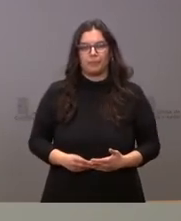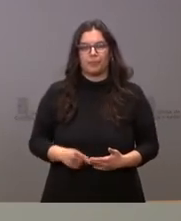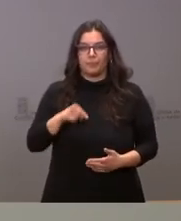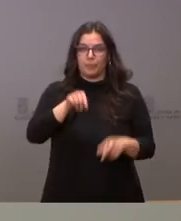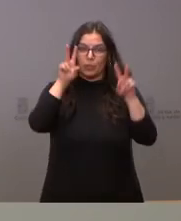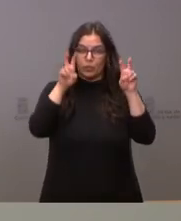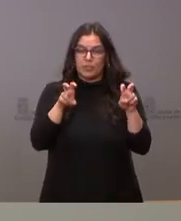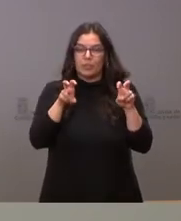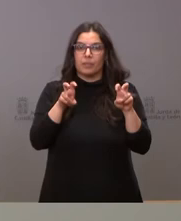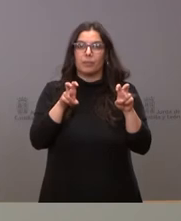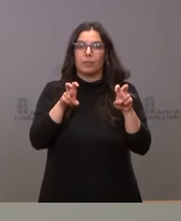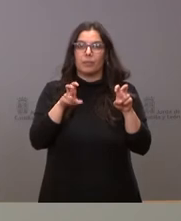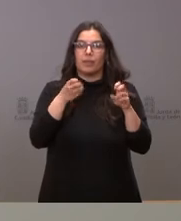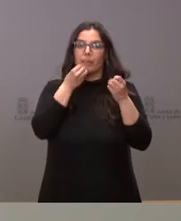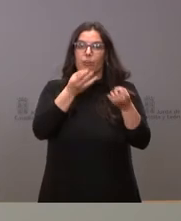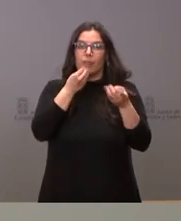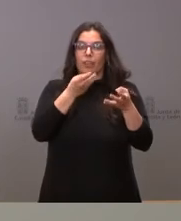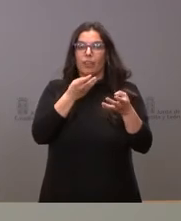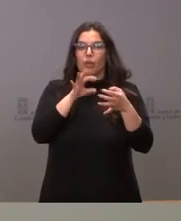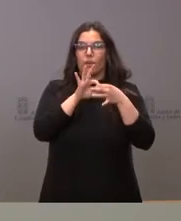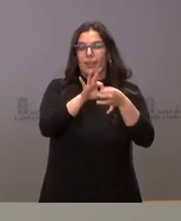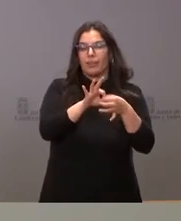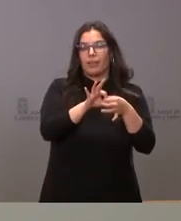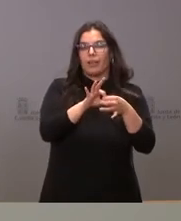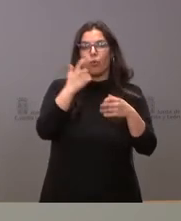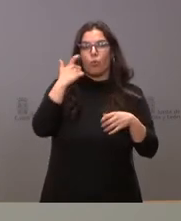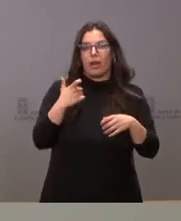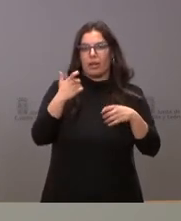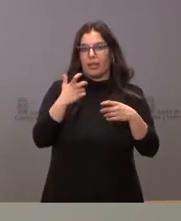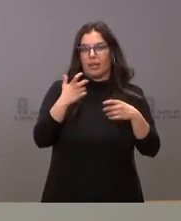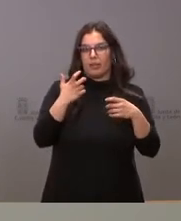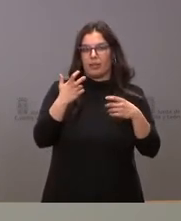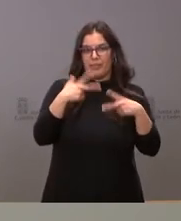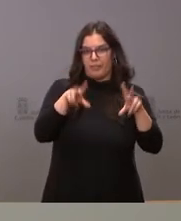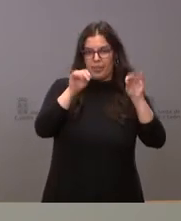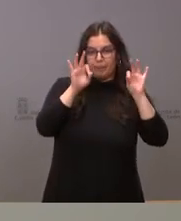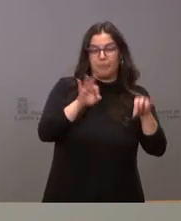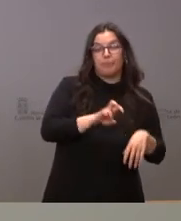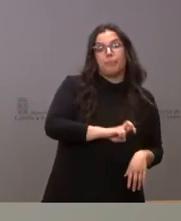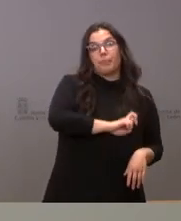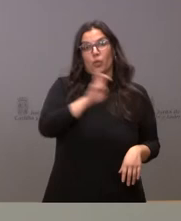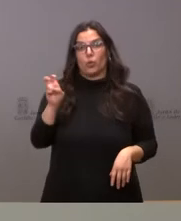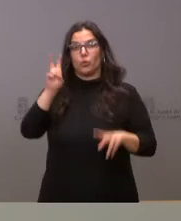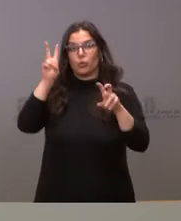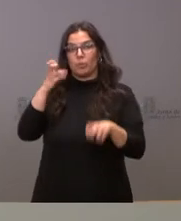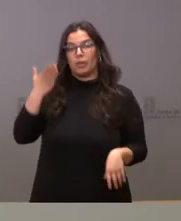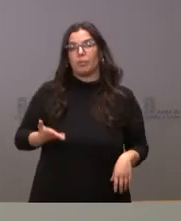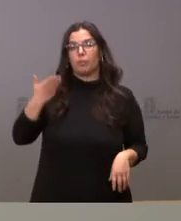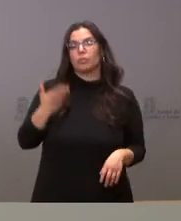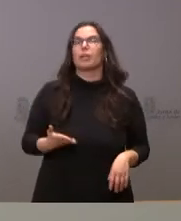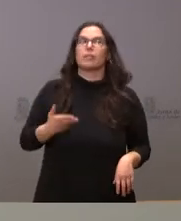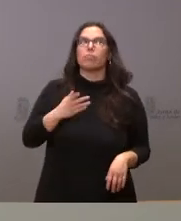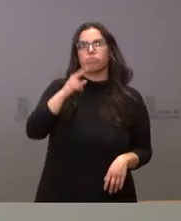que ver con la información más directa vinculada a Ucrania. Un segundo asunto también de importancia, yo diría que de